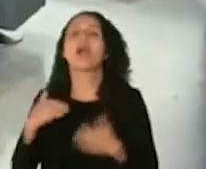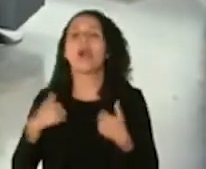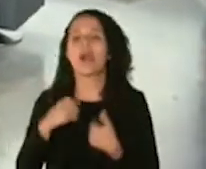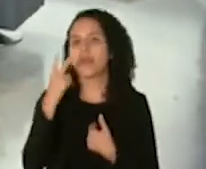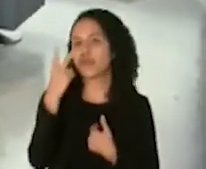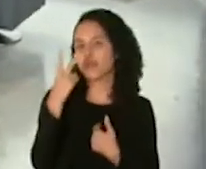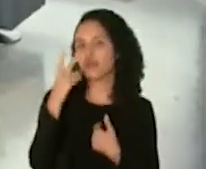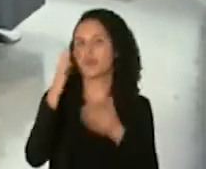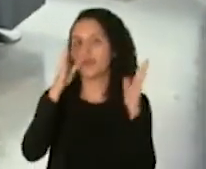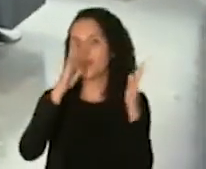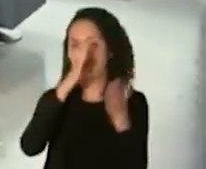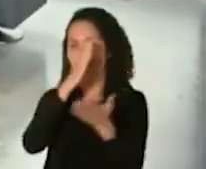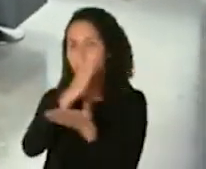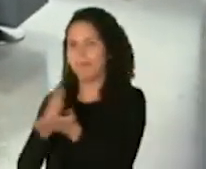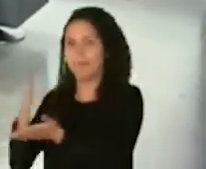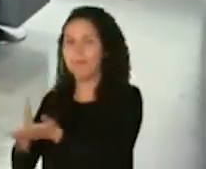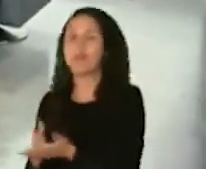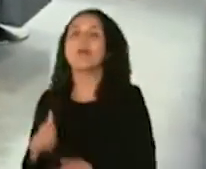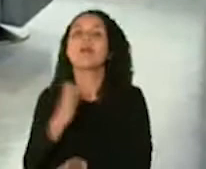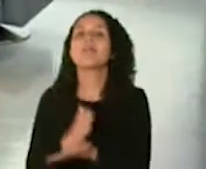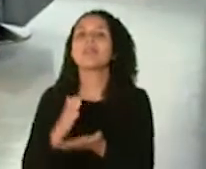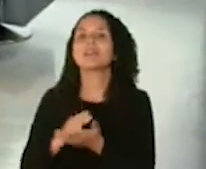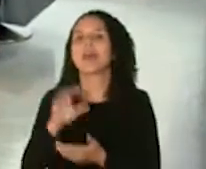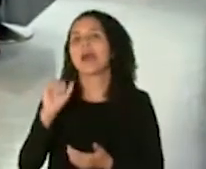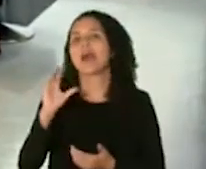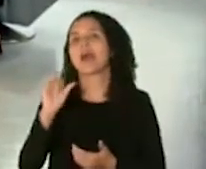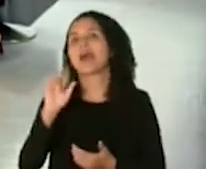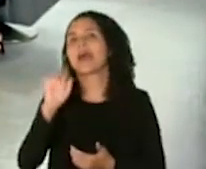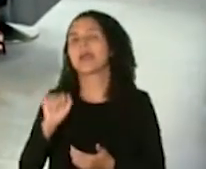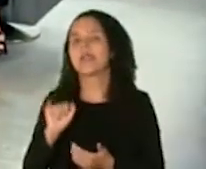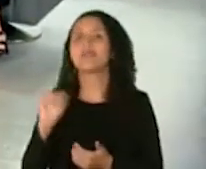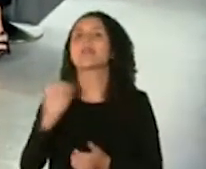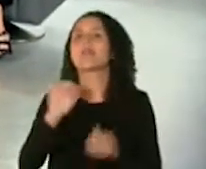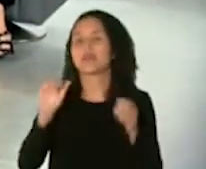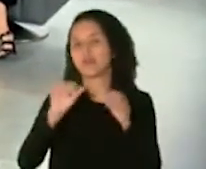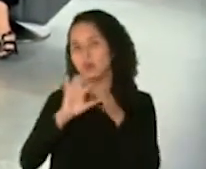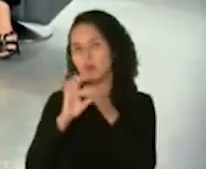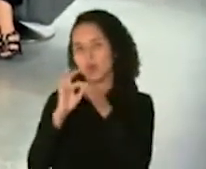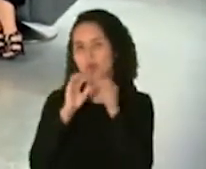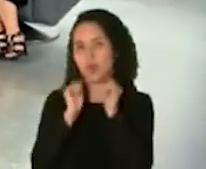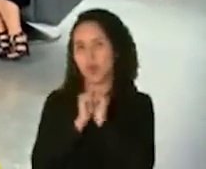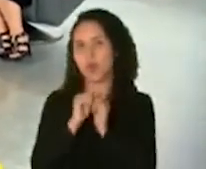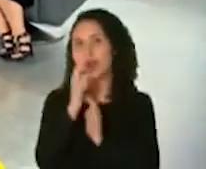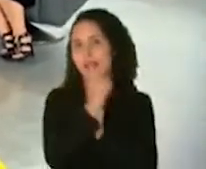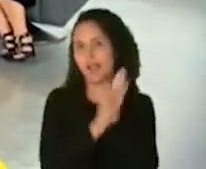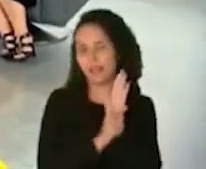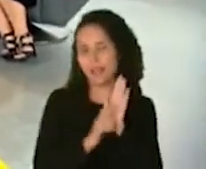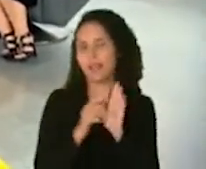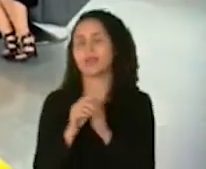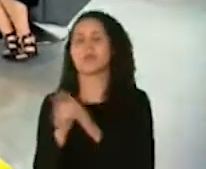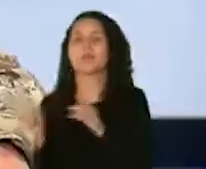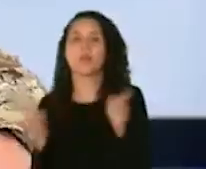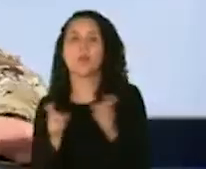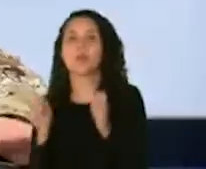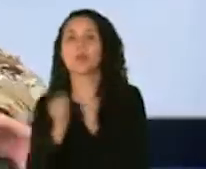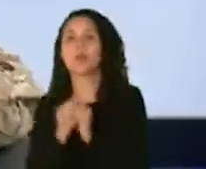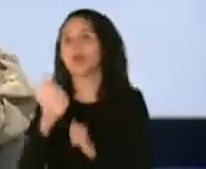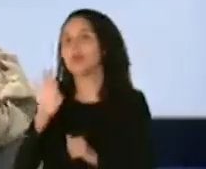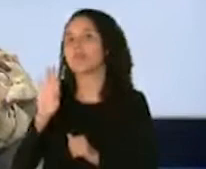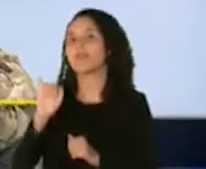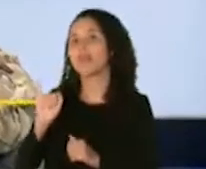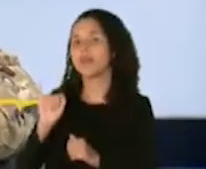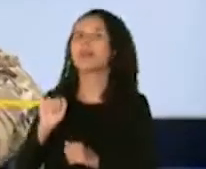En la fase de acarreo, se ha coordinado con agencias de ley y orden federal, específicamente con el FBI y los U.S. Marshals,